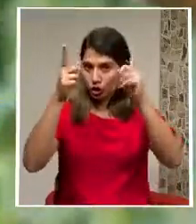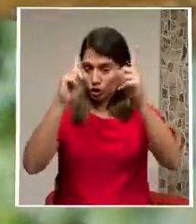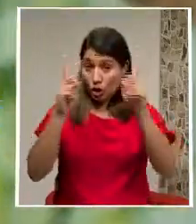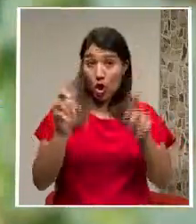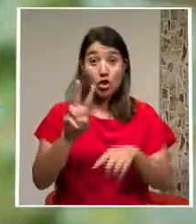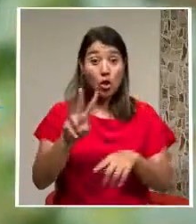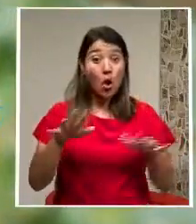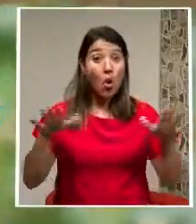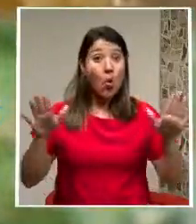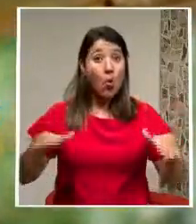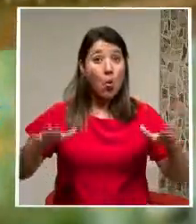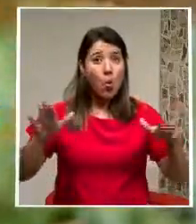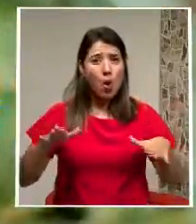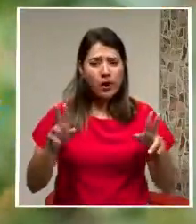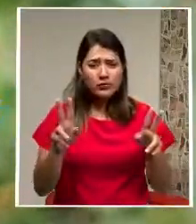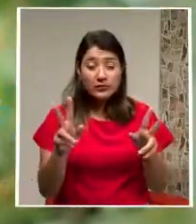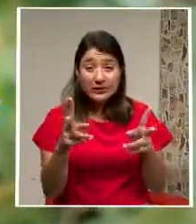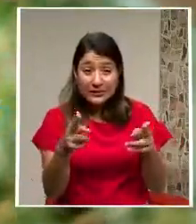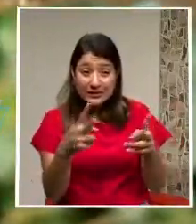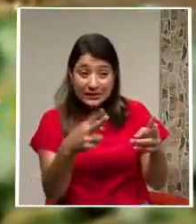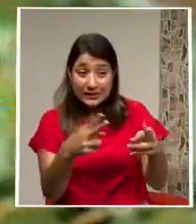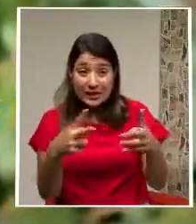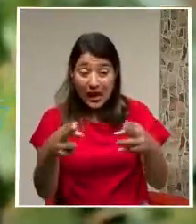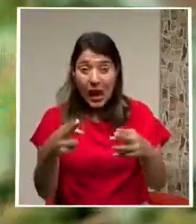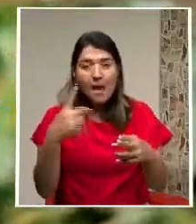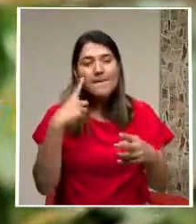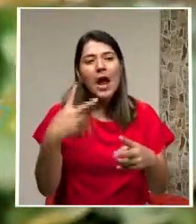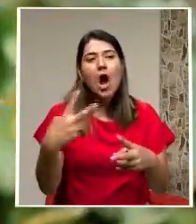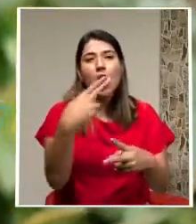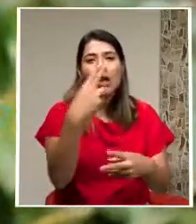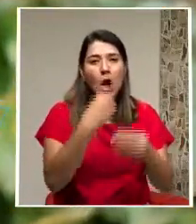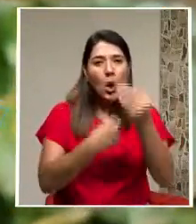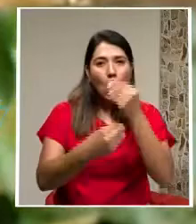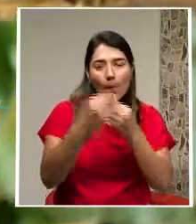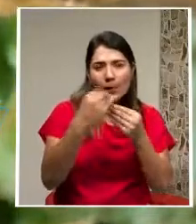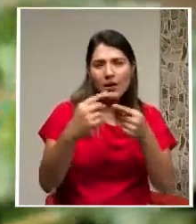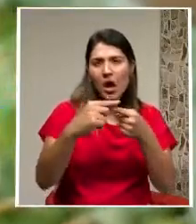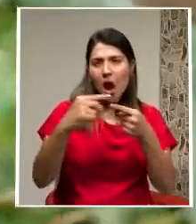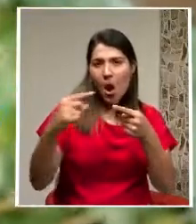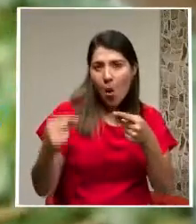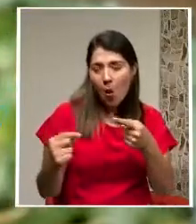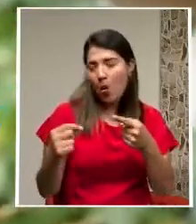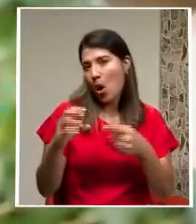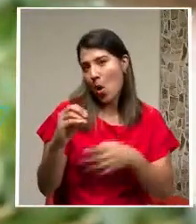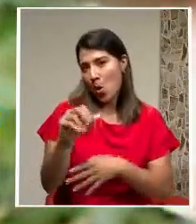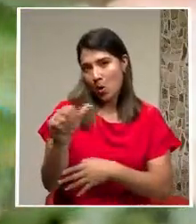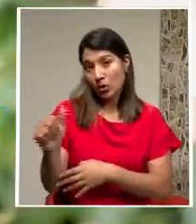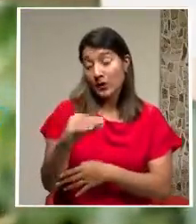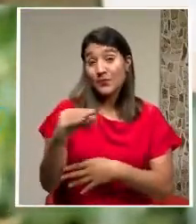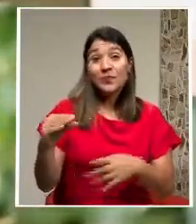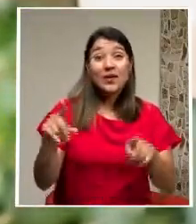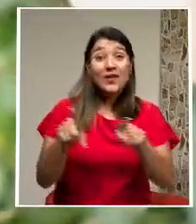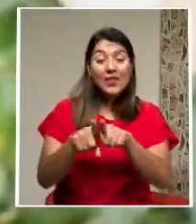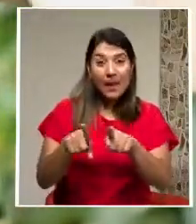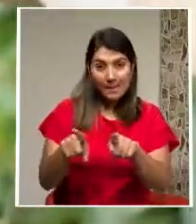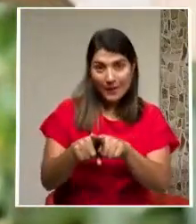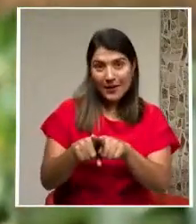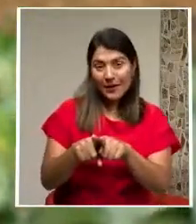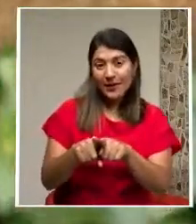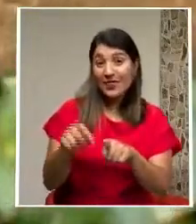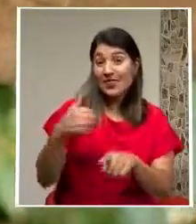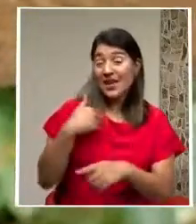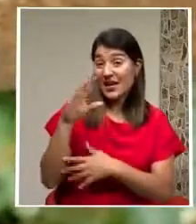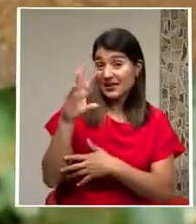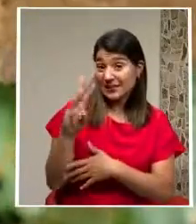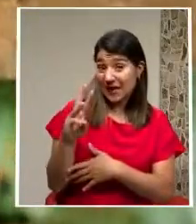alas Y pequeñas pinzas Para arrancar alimentos Como hierbas Hojas Y cultivos De cereales Y también Se destacan Por sus seis